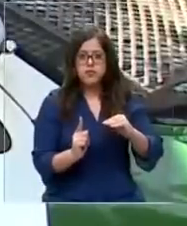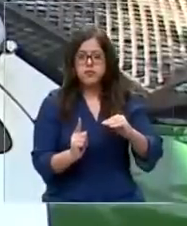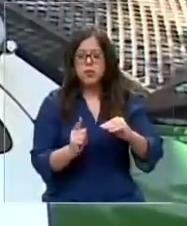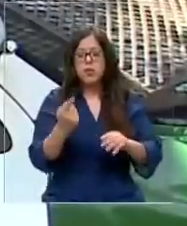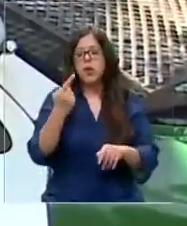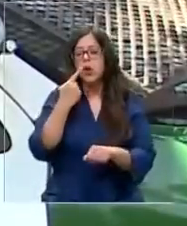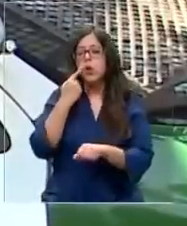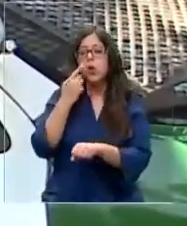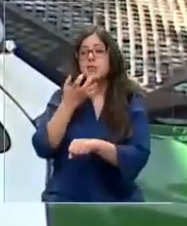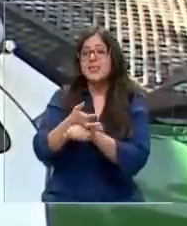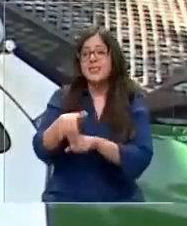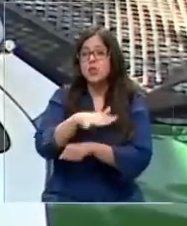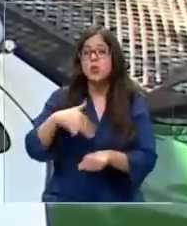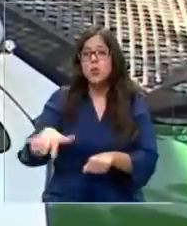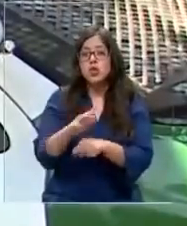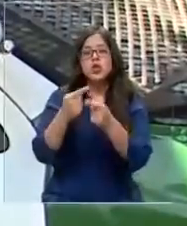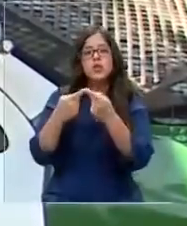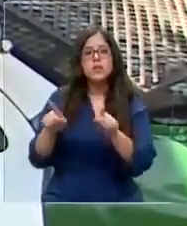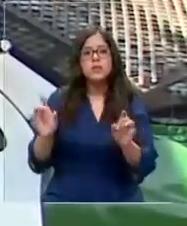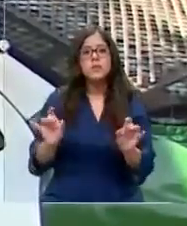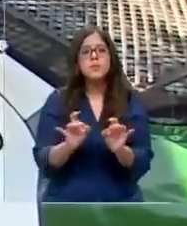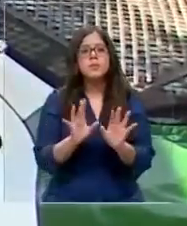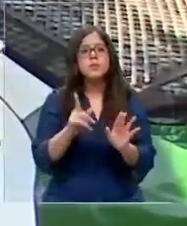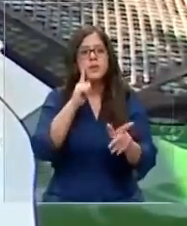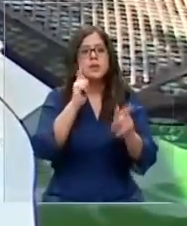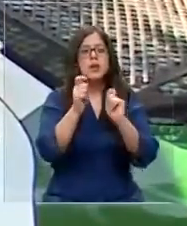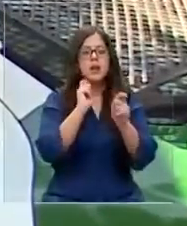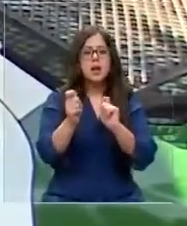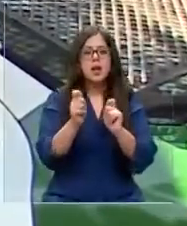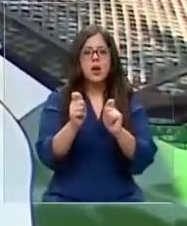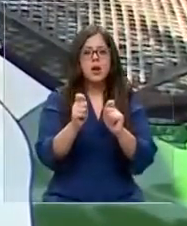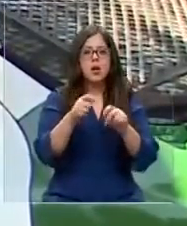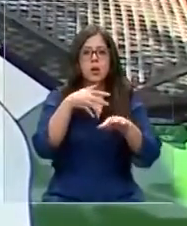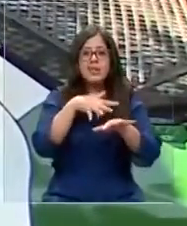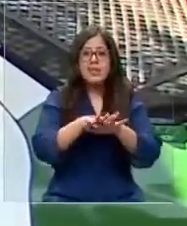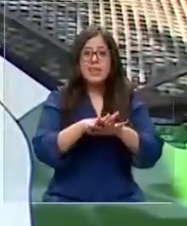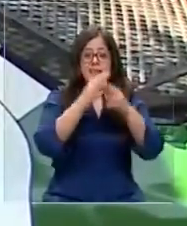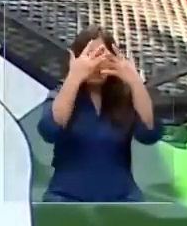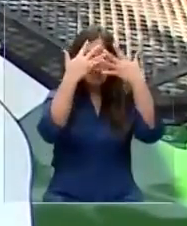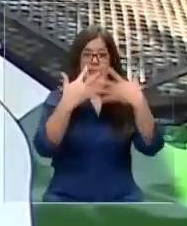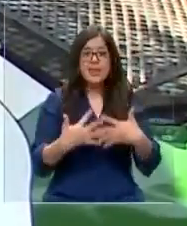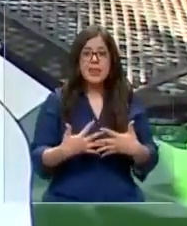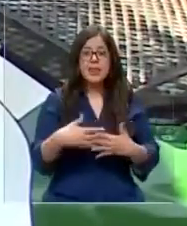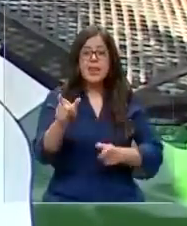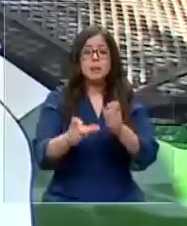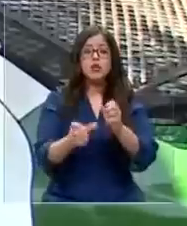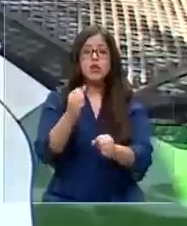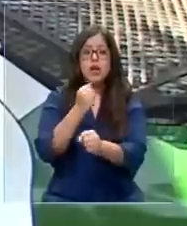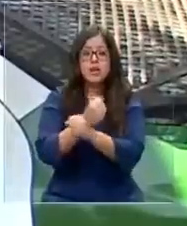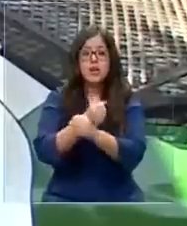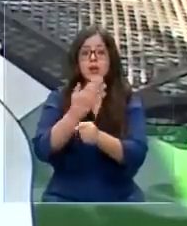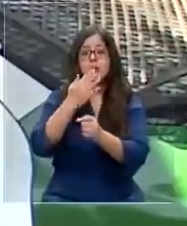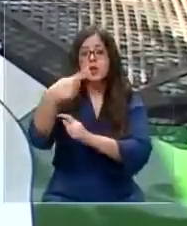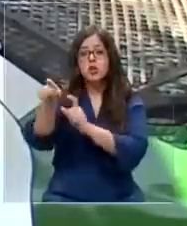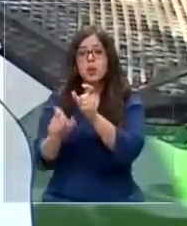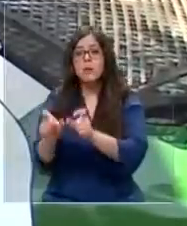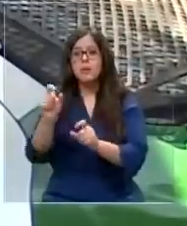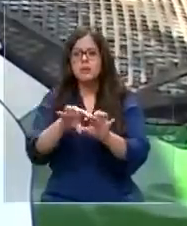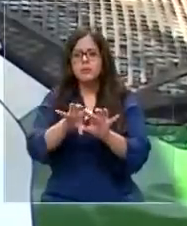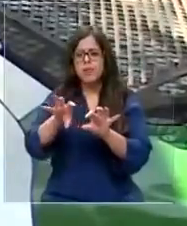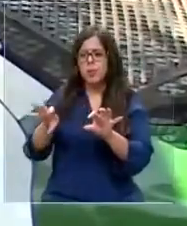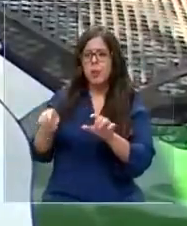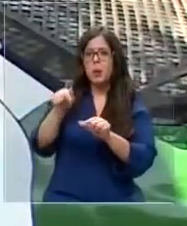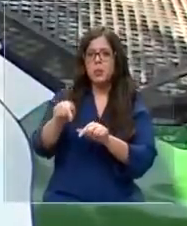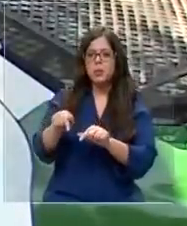si existen situaciones adversas que pudiesen poner en riesgo tanto la integridad física del personal policial como de terceros que son ajenos a este